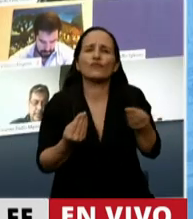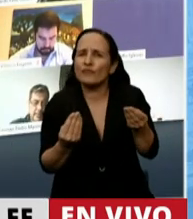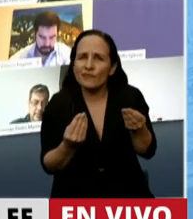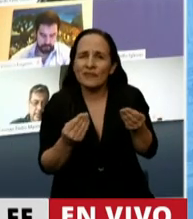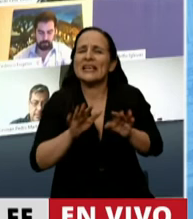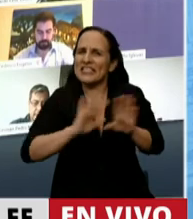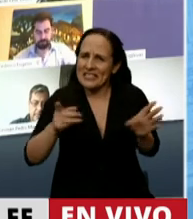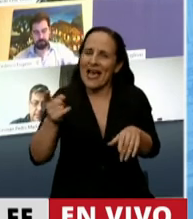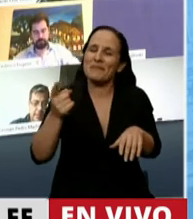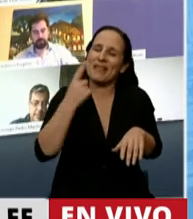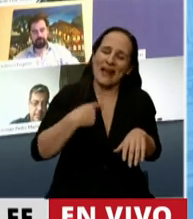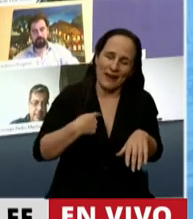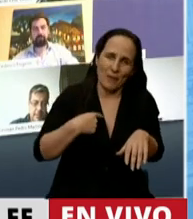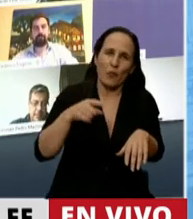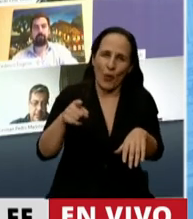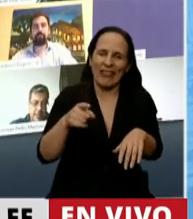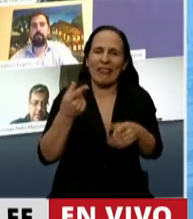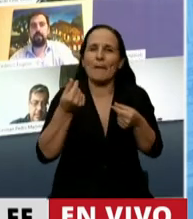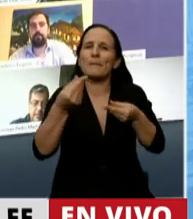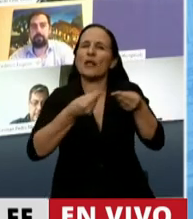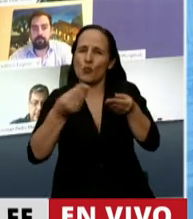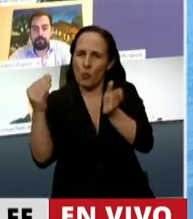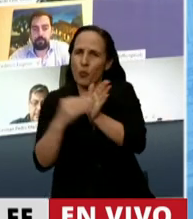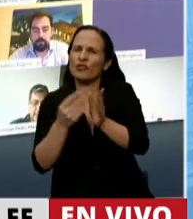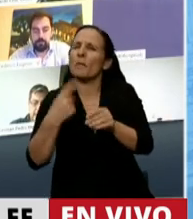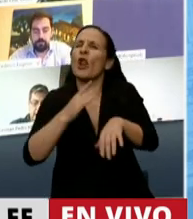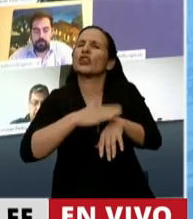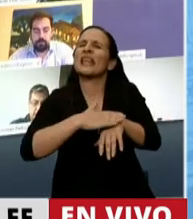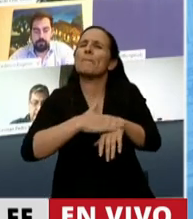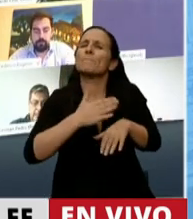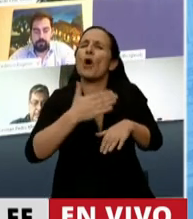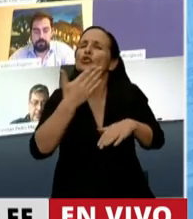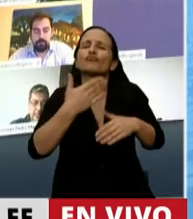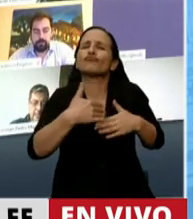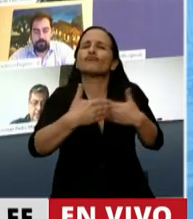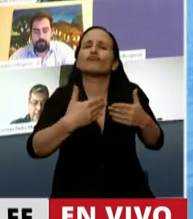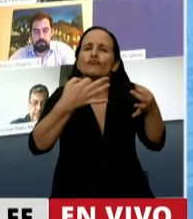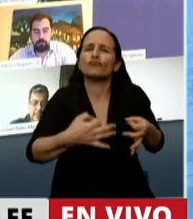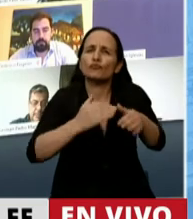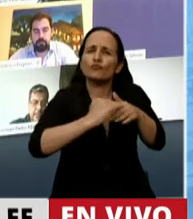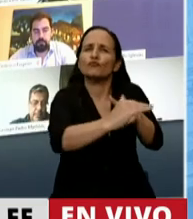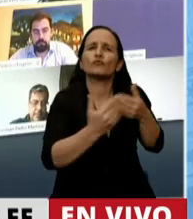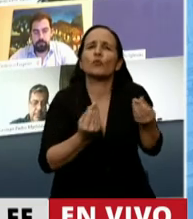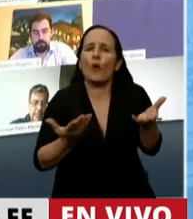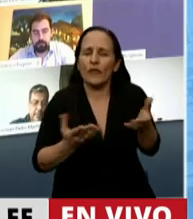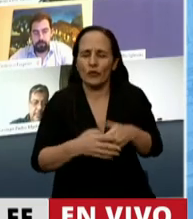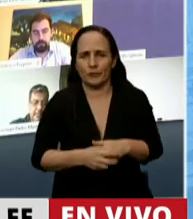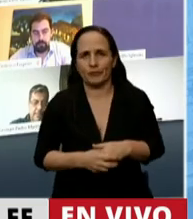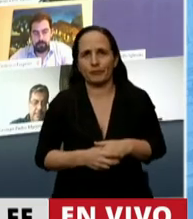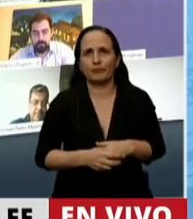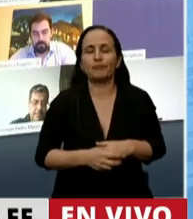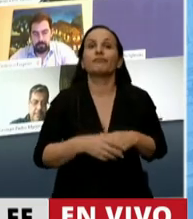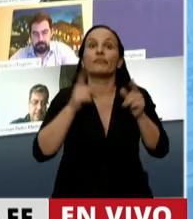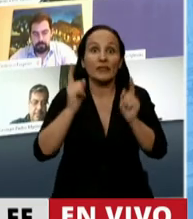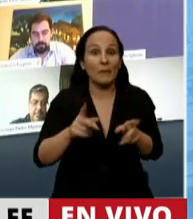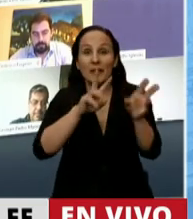respuesta que ya tienen definido en términos de presupuesto, los tiempos, los plazos. También quisiera plantear el tema